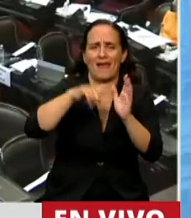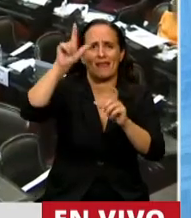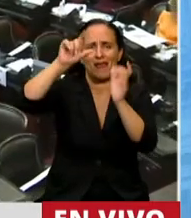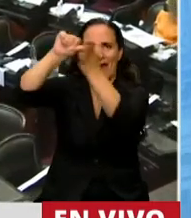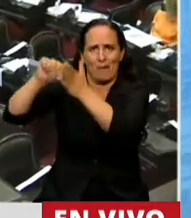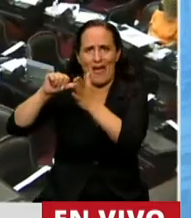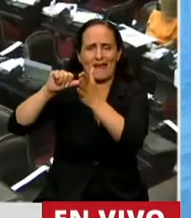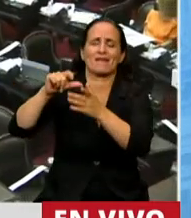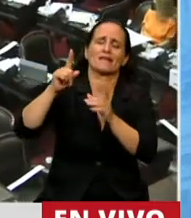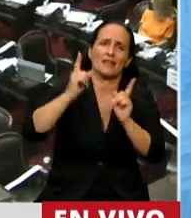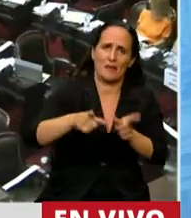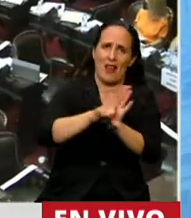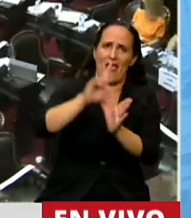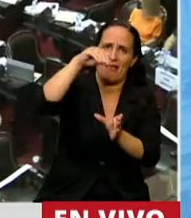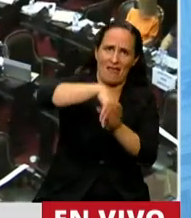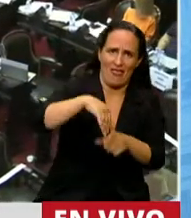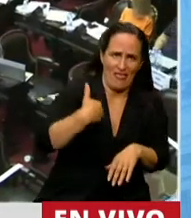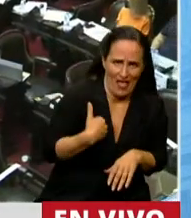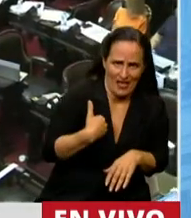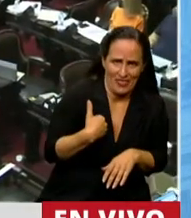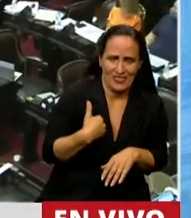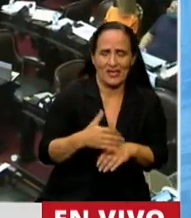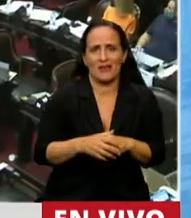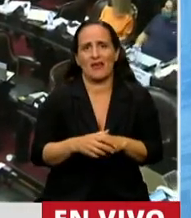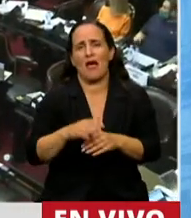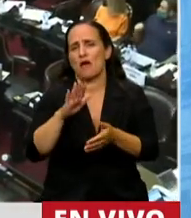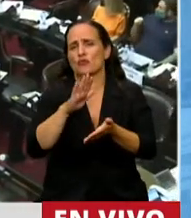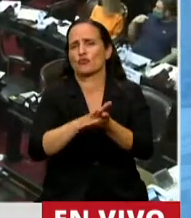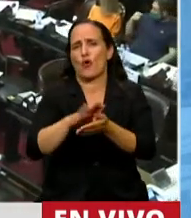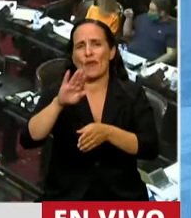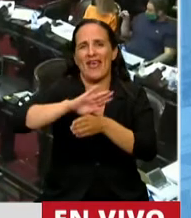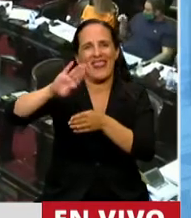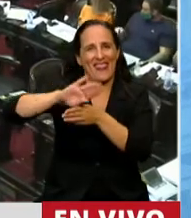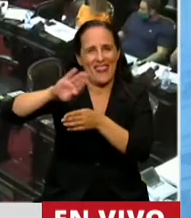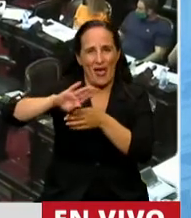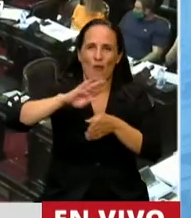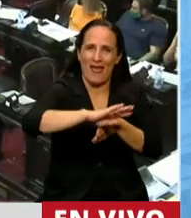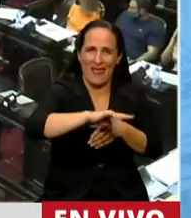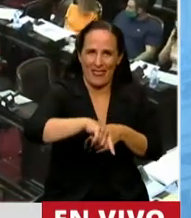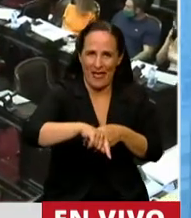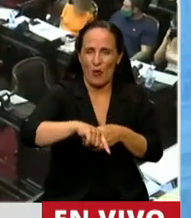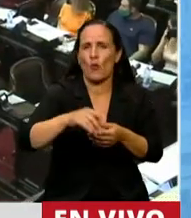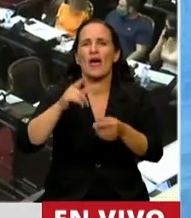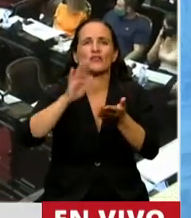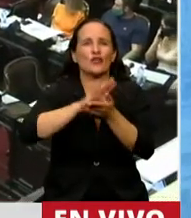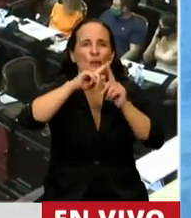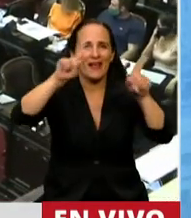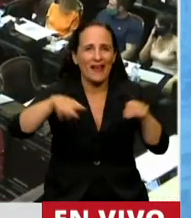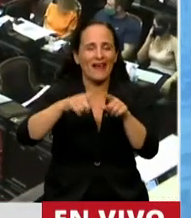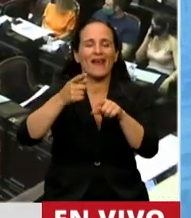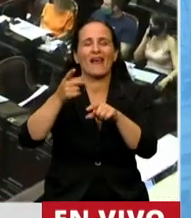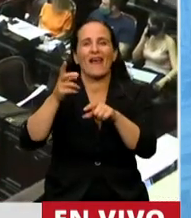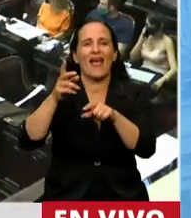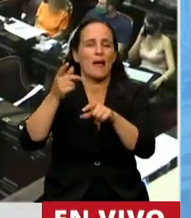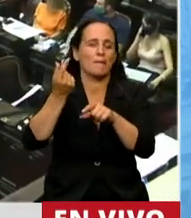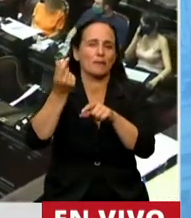la legislación nacional en lo que respecta a la deuda instrumentada por medio de títulos públicos en moneda extranjera,